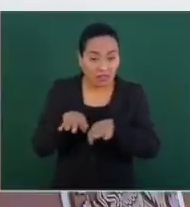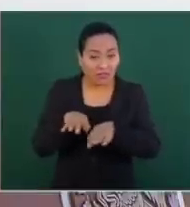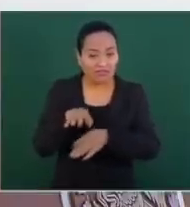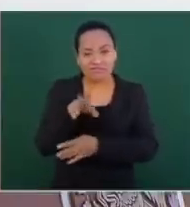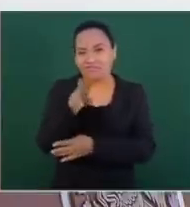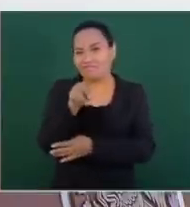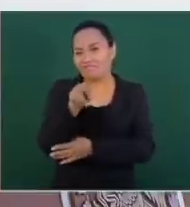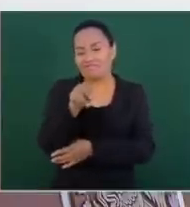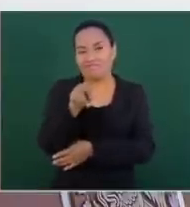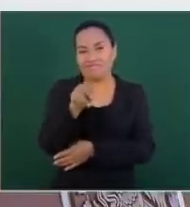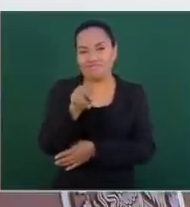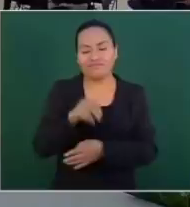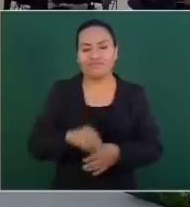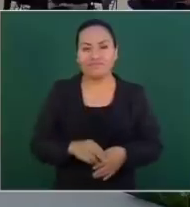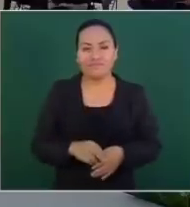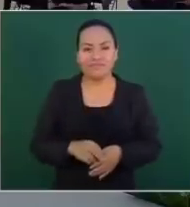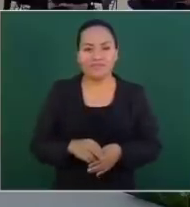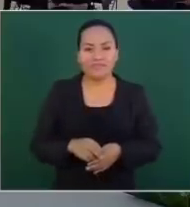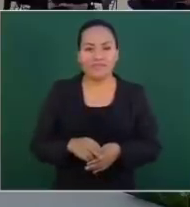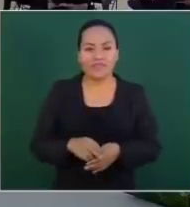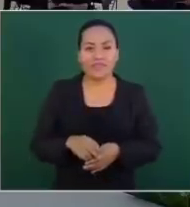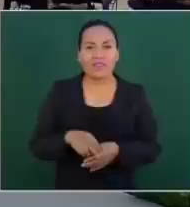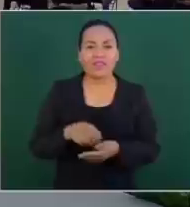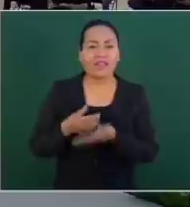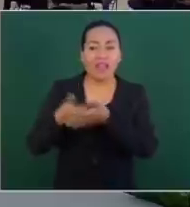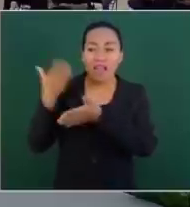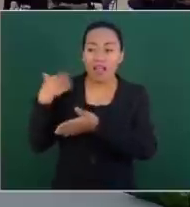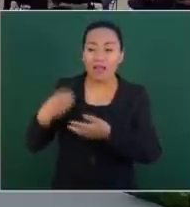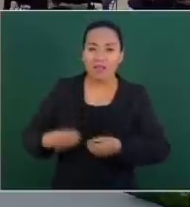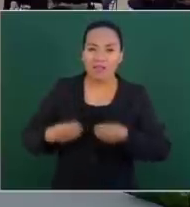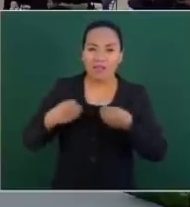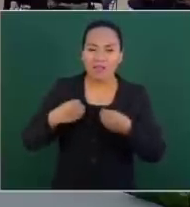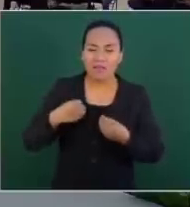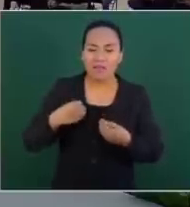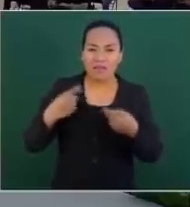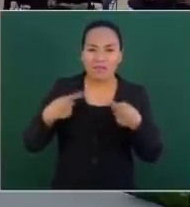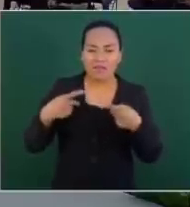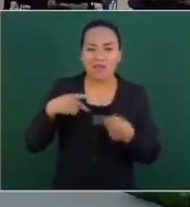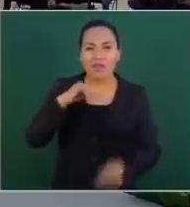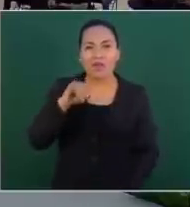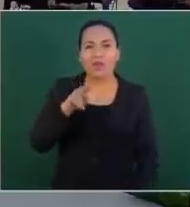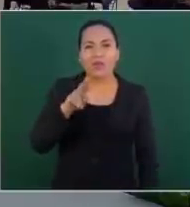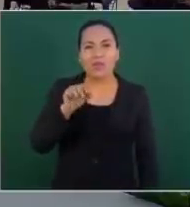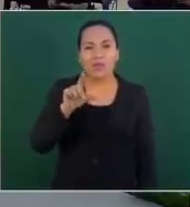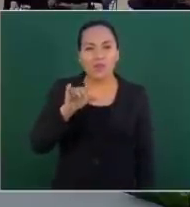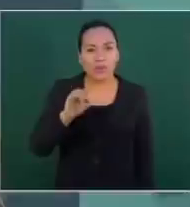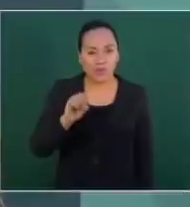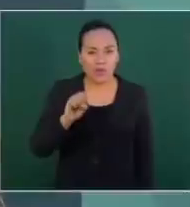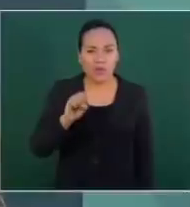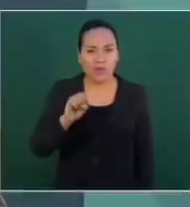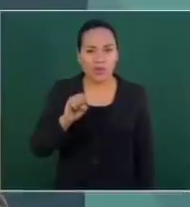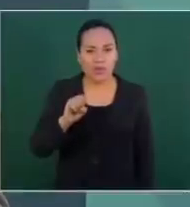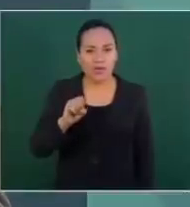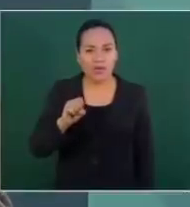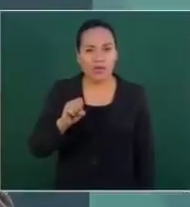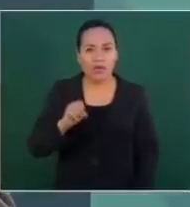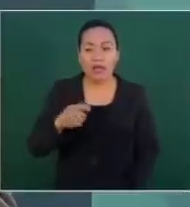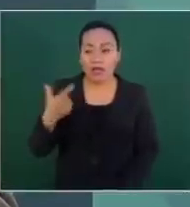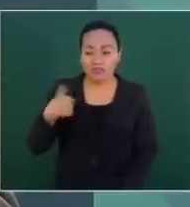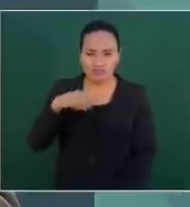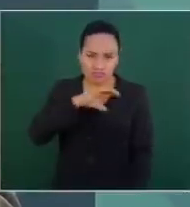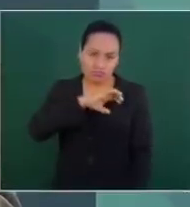ni cuando vivía don Julio Scherer, que lo quiero mucho,